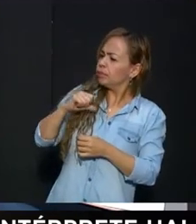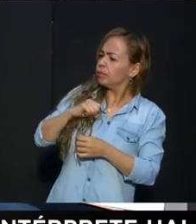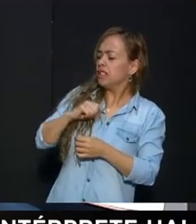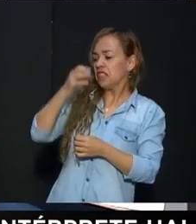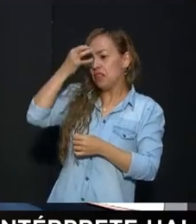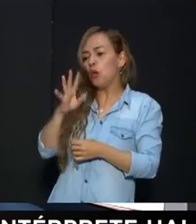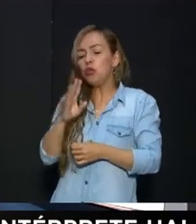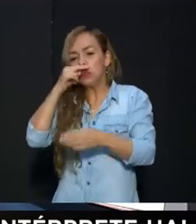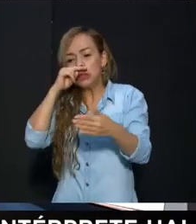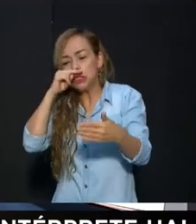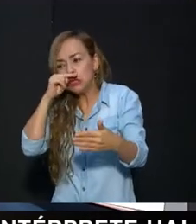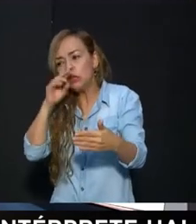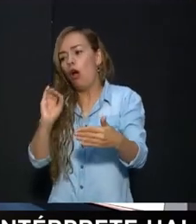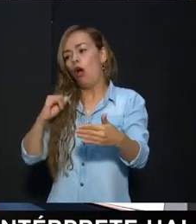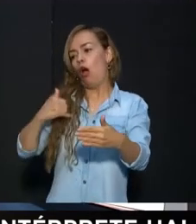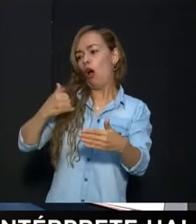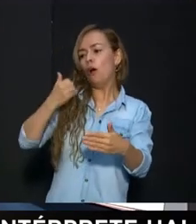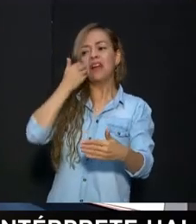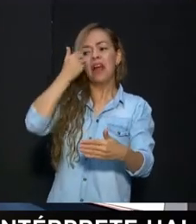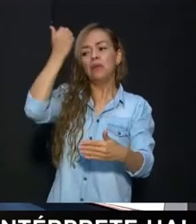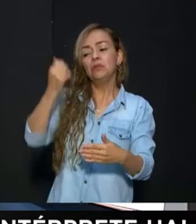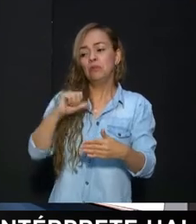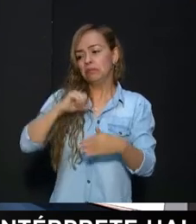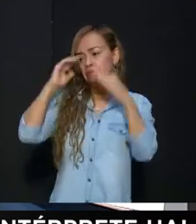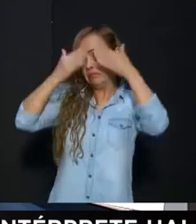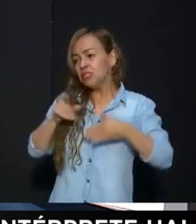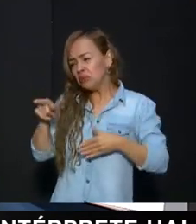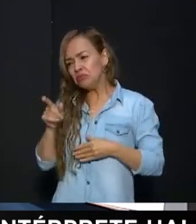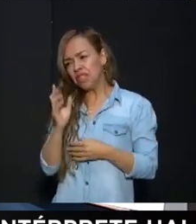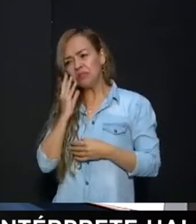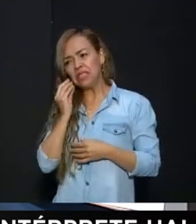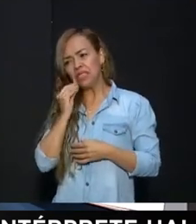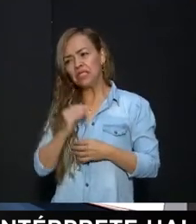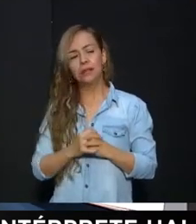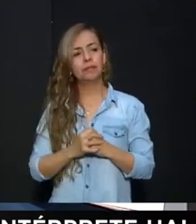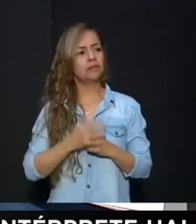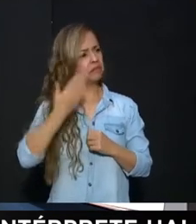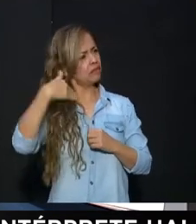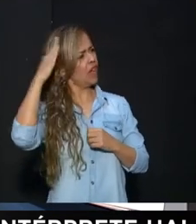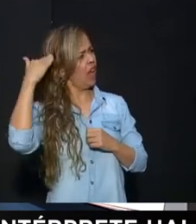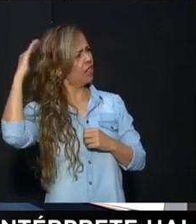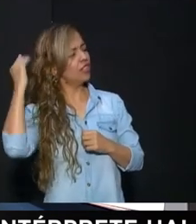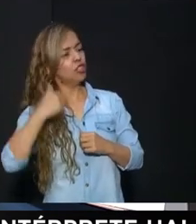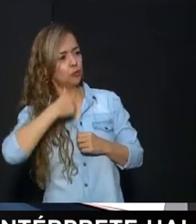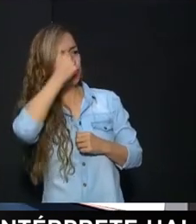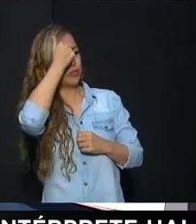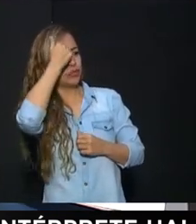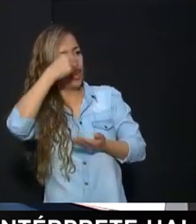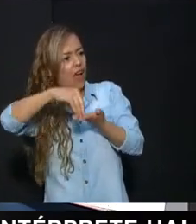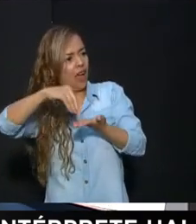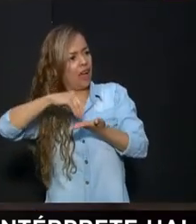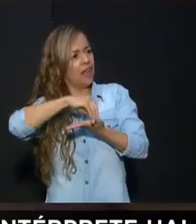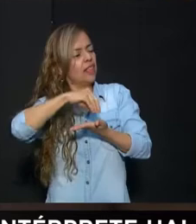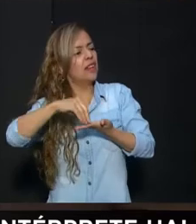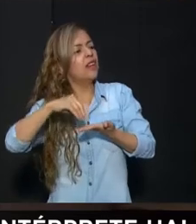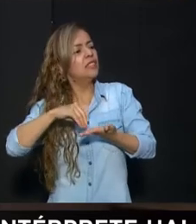un niño, un joven, un adulto con alguna discapacidad? Yo antes era profesor de ajedrez, además, en